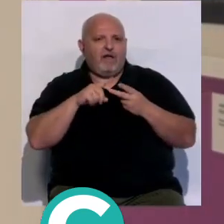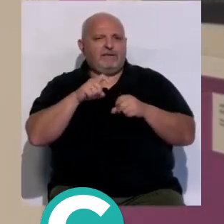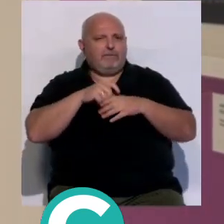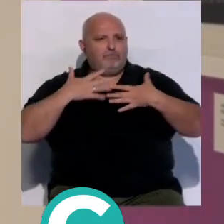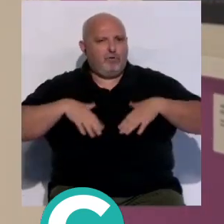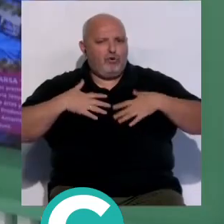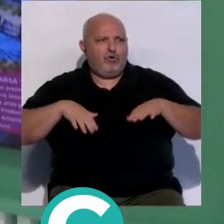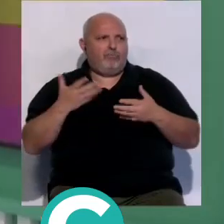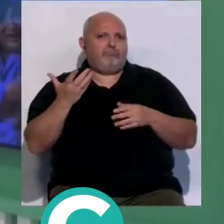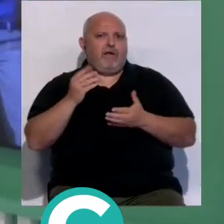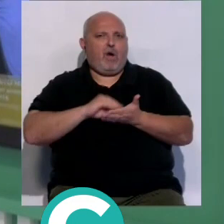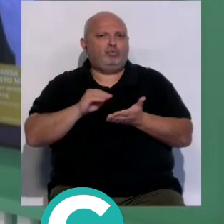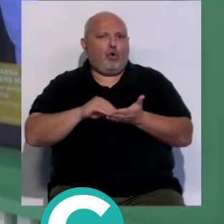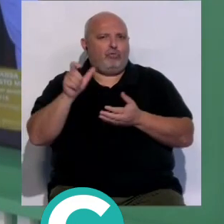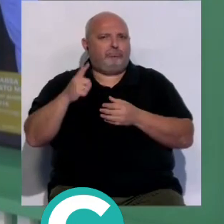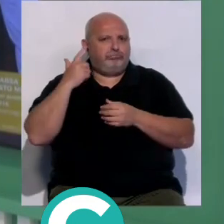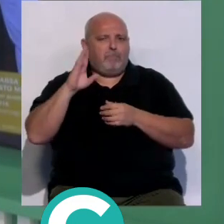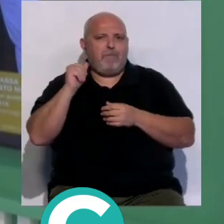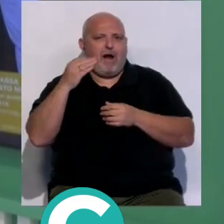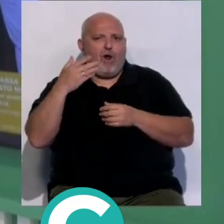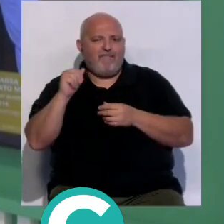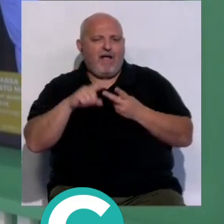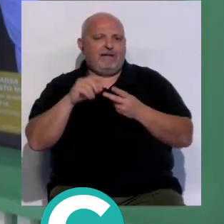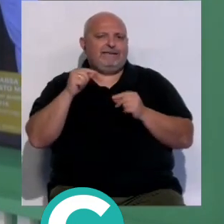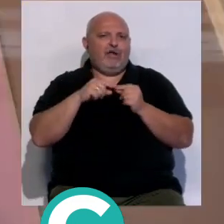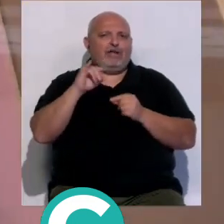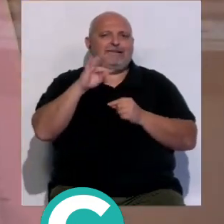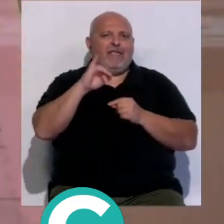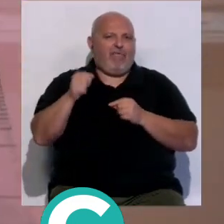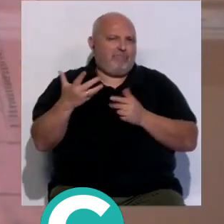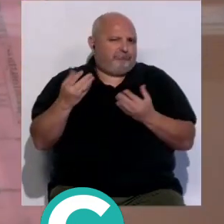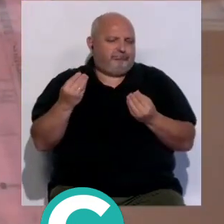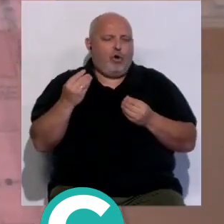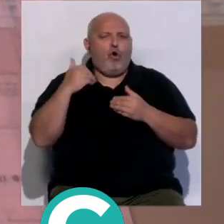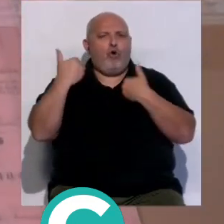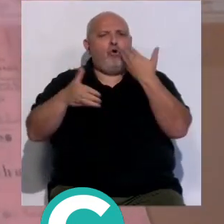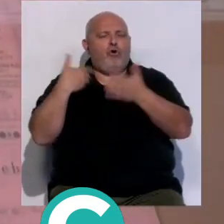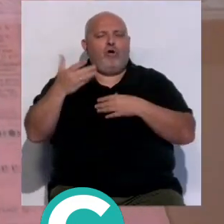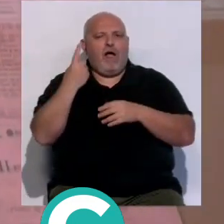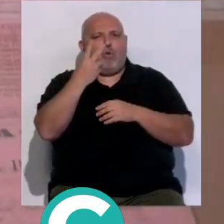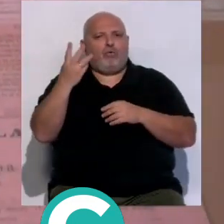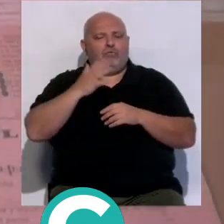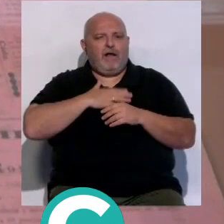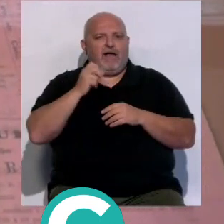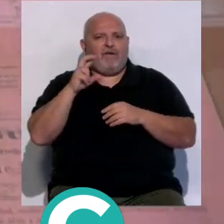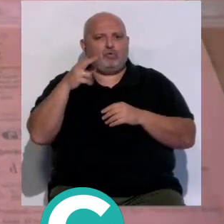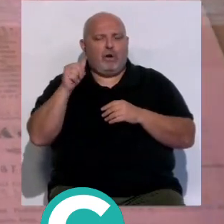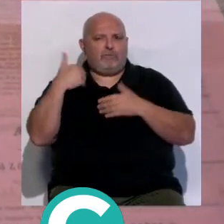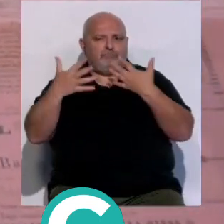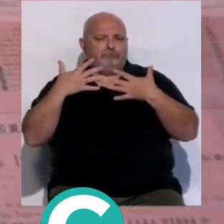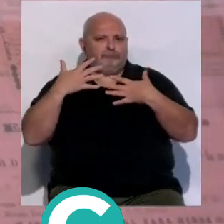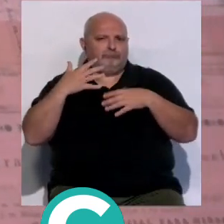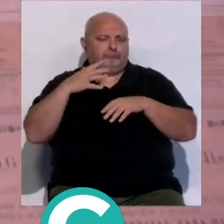tipo de autores tan señeros como Paco Alba o el tío de la tiza y material donado por coleccionistas como Javier Osuna o